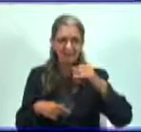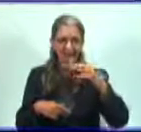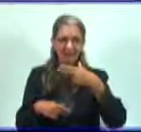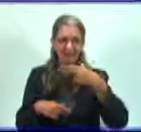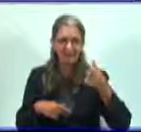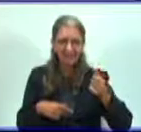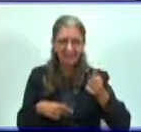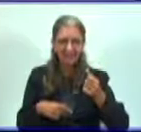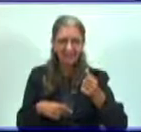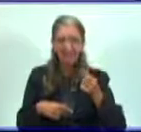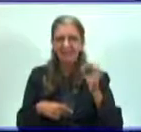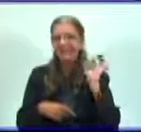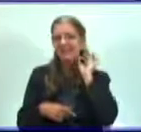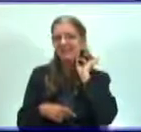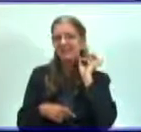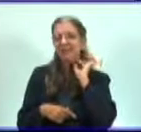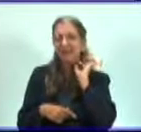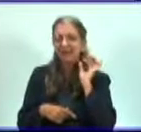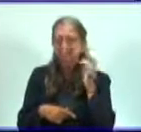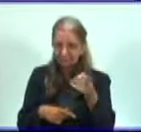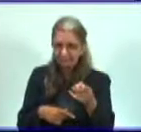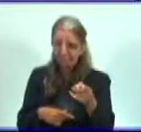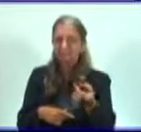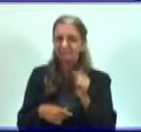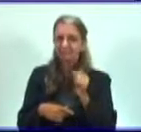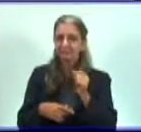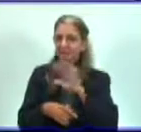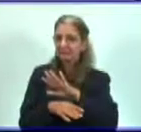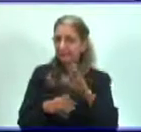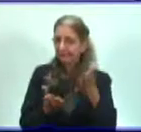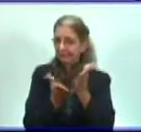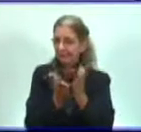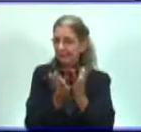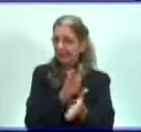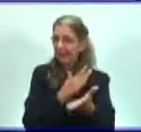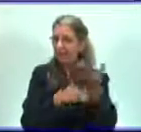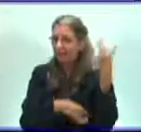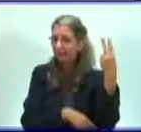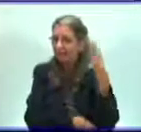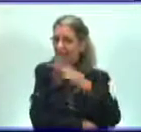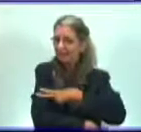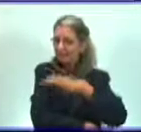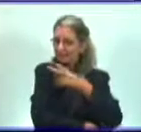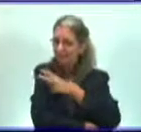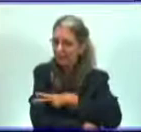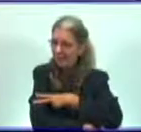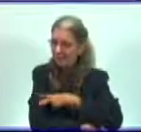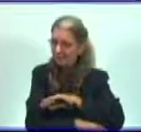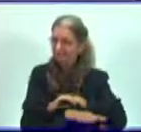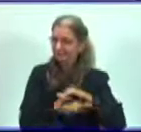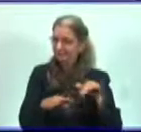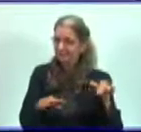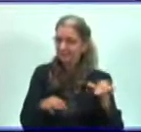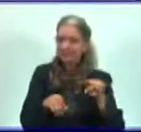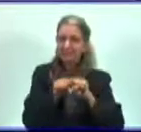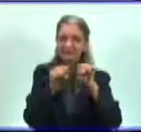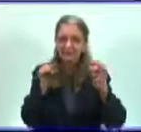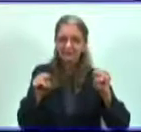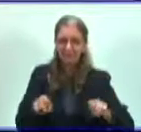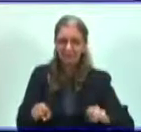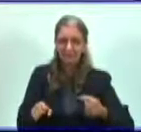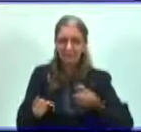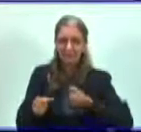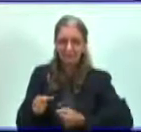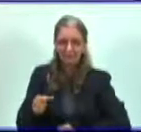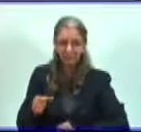este virus fue estudiado por ti en la secundaria básica, cuando estudiaste el sistema reproductor,